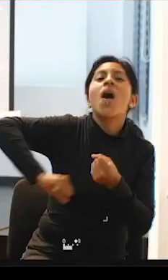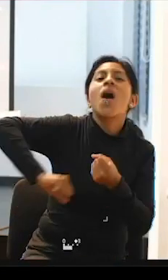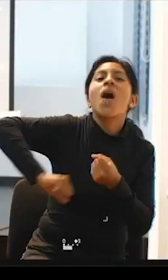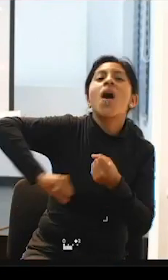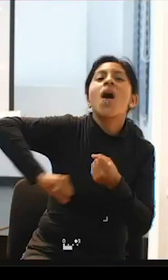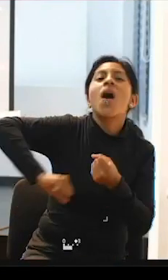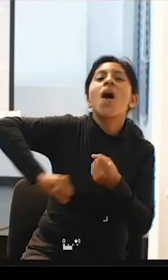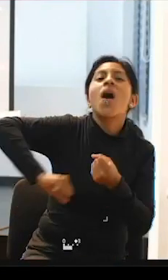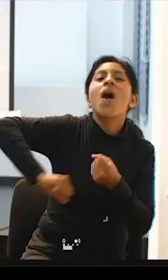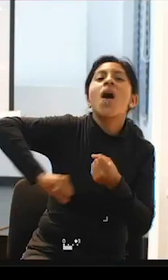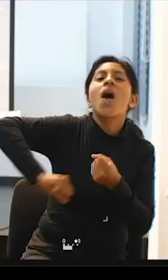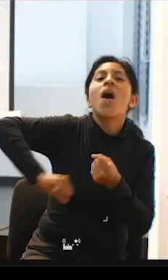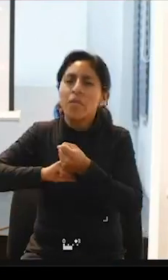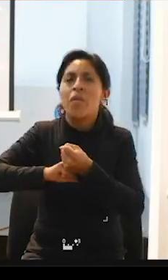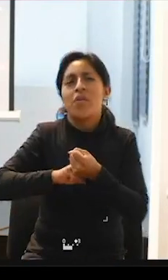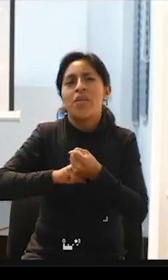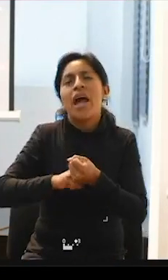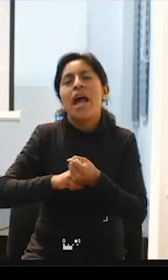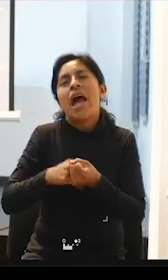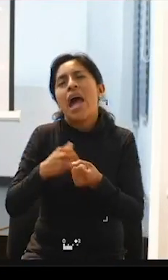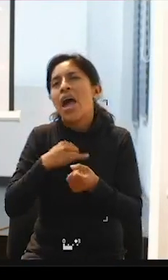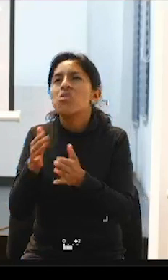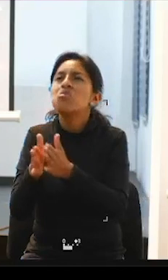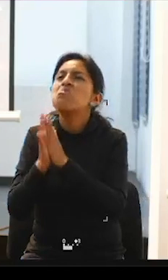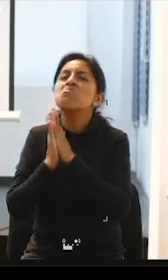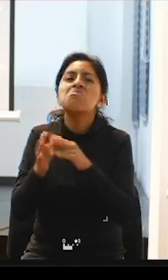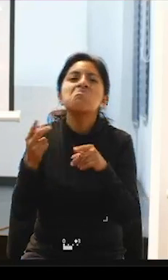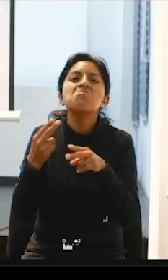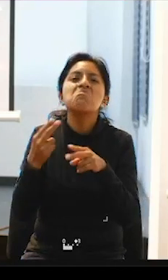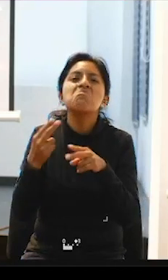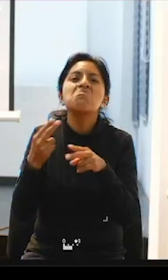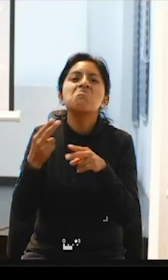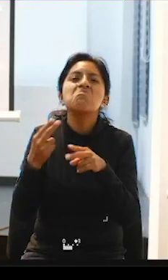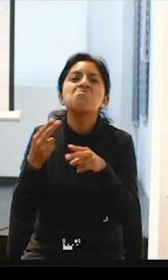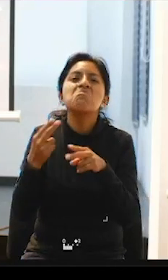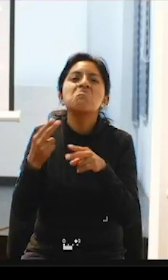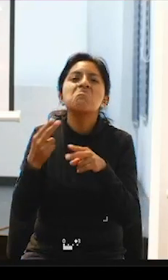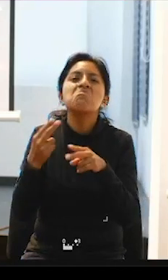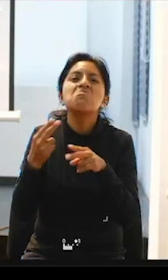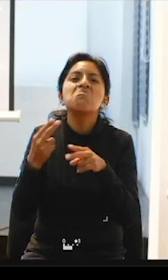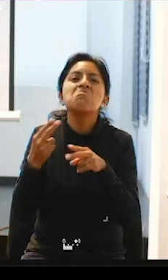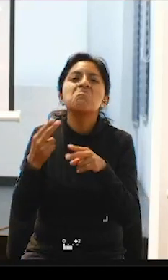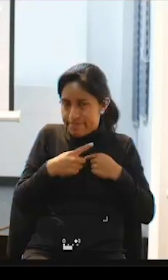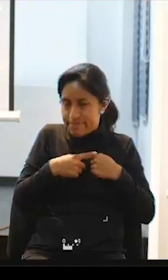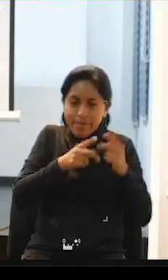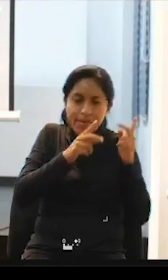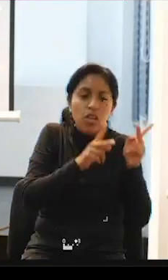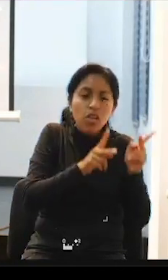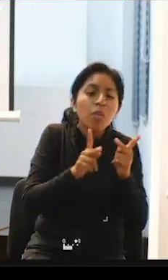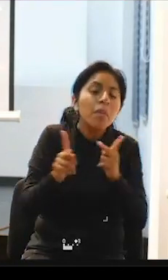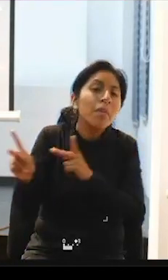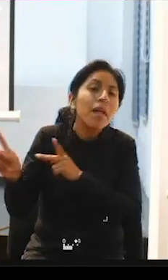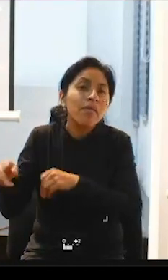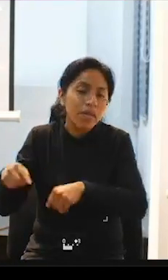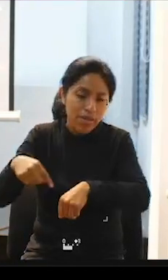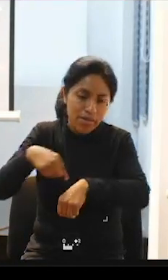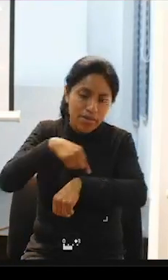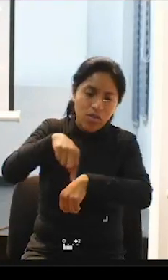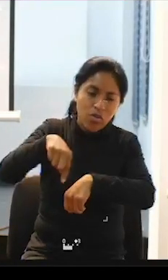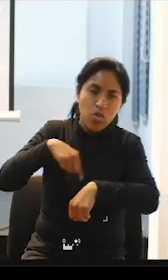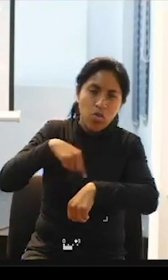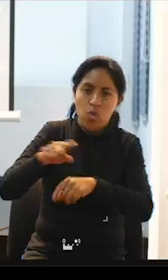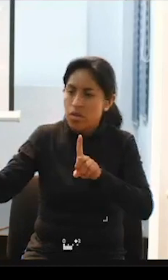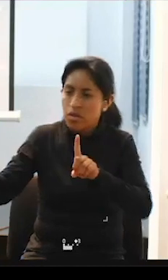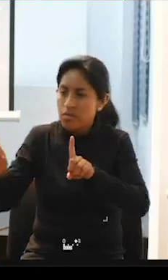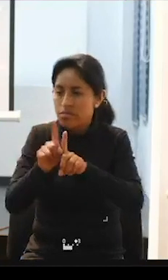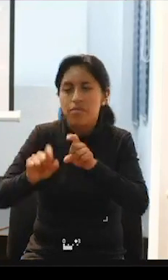para que me apoye entonces voy a pedir en ese tiempo entonces la planificación de horas del servicio de asistencia se lo hace